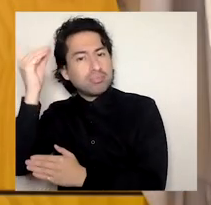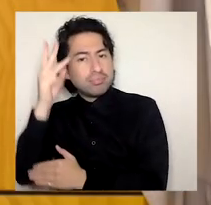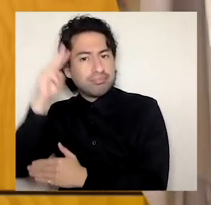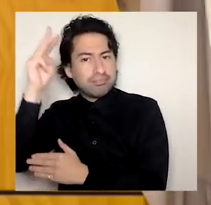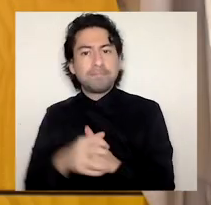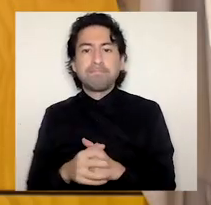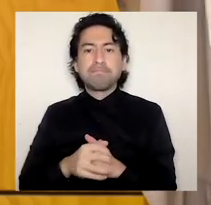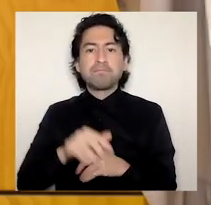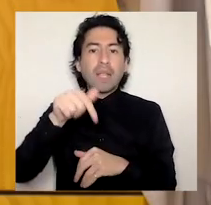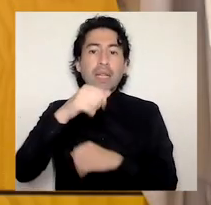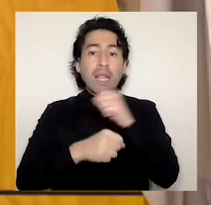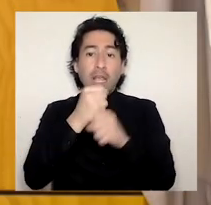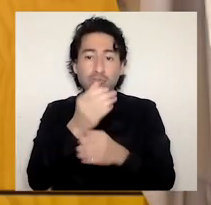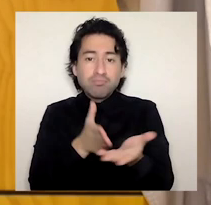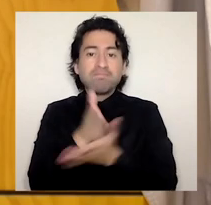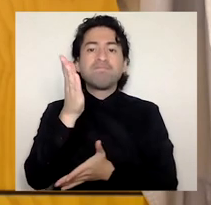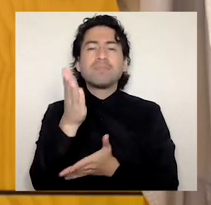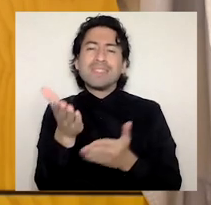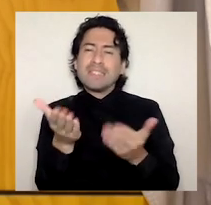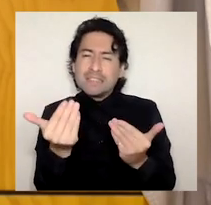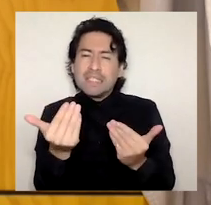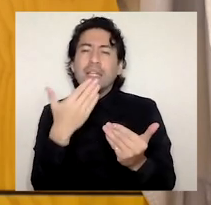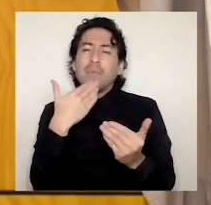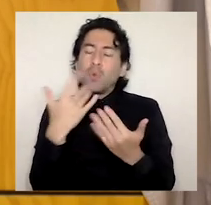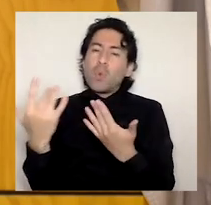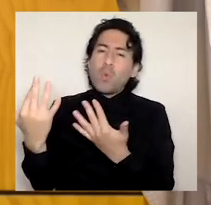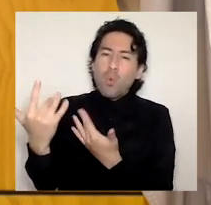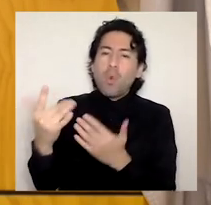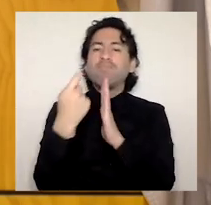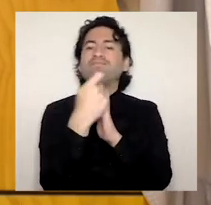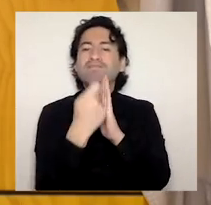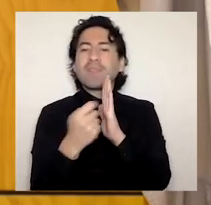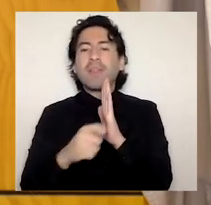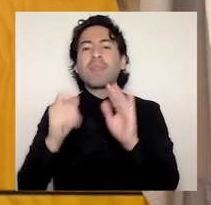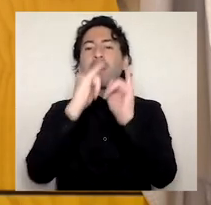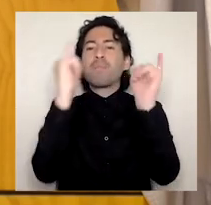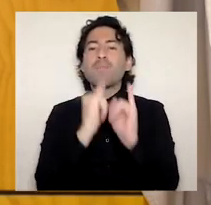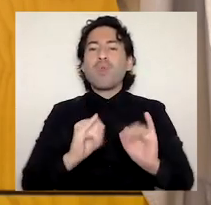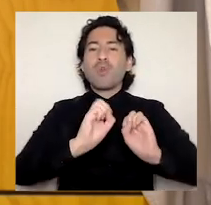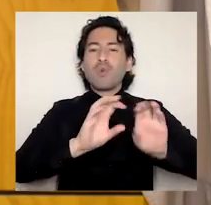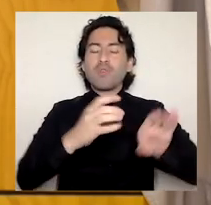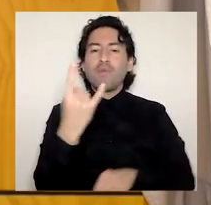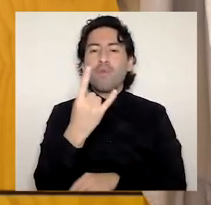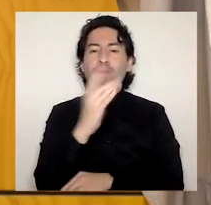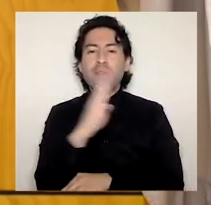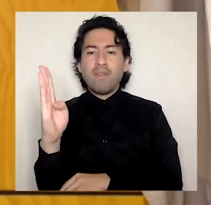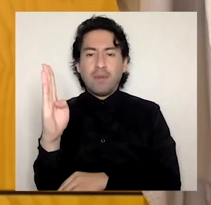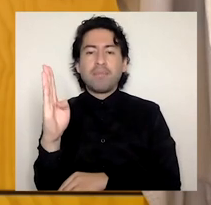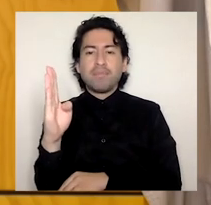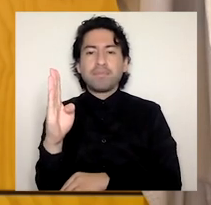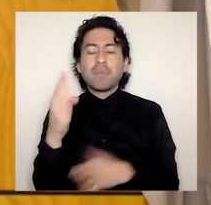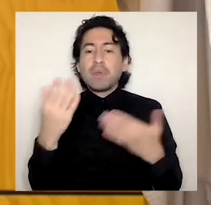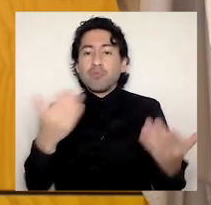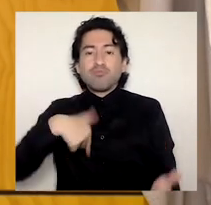dimos inicio a la necesaria y esperada evaluación del modelo educativo UVB, para lo cual nos